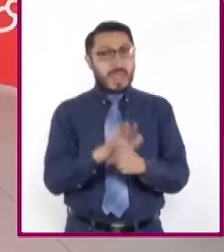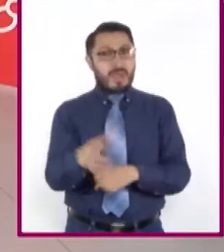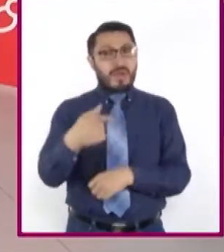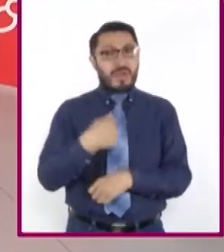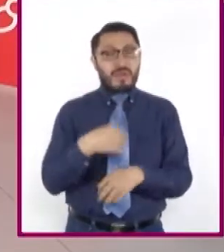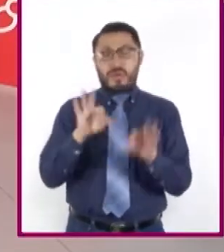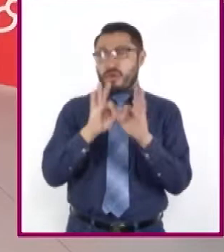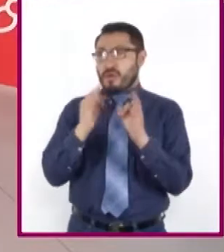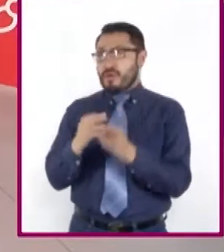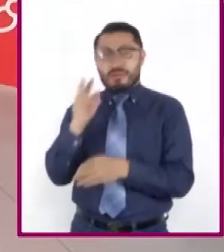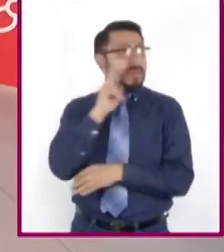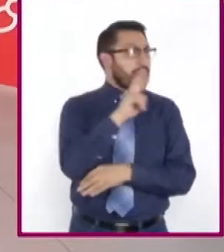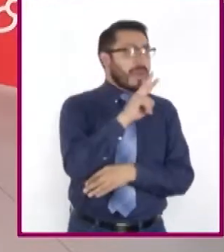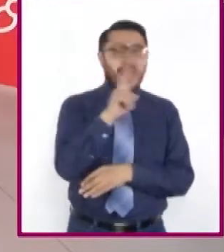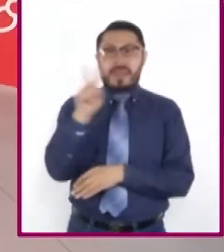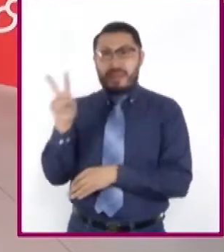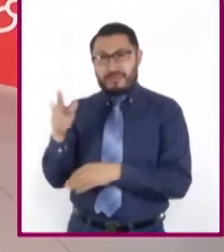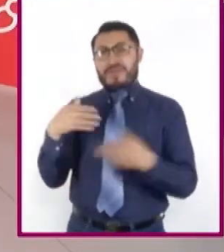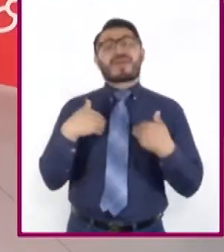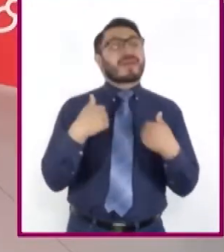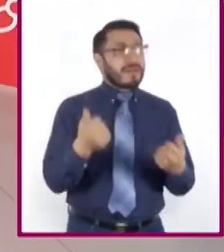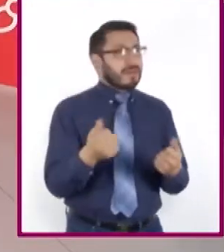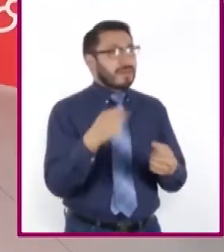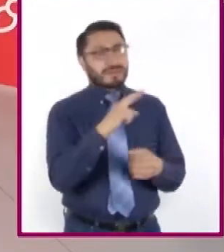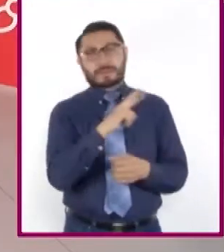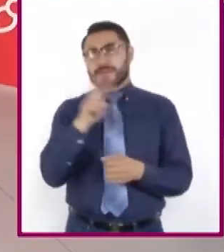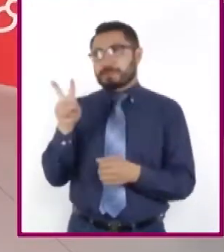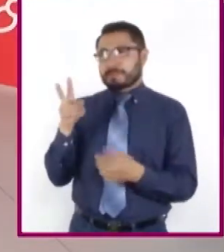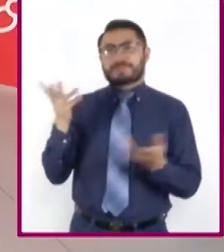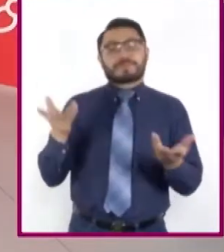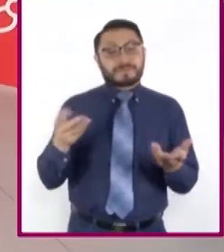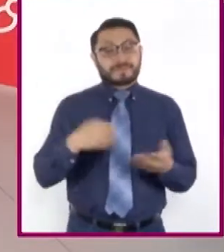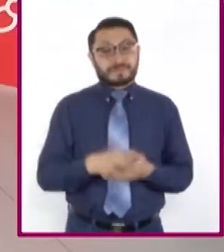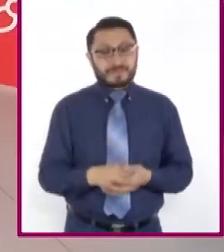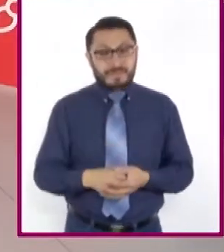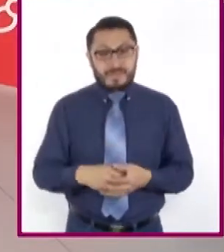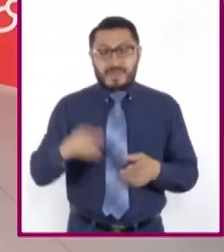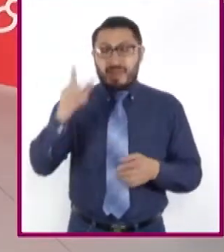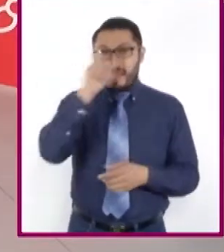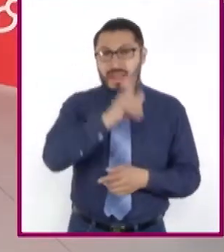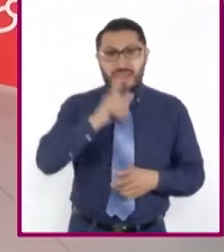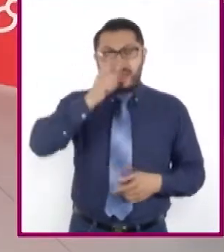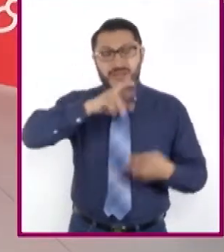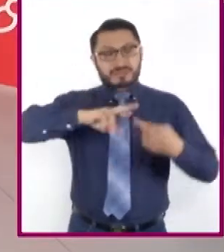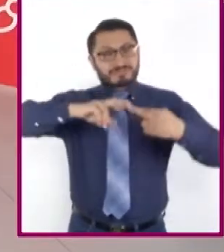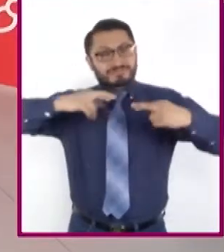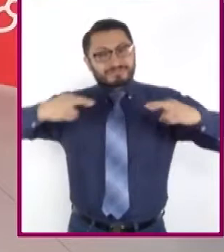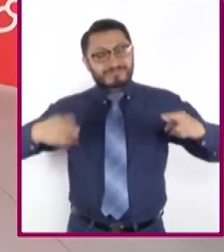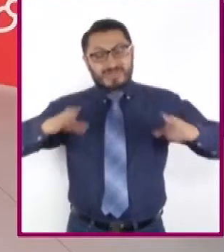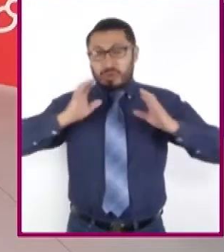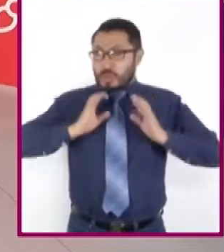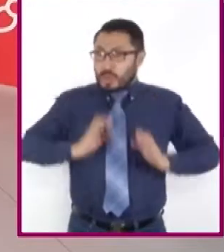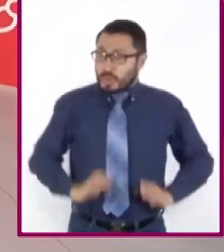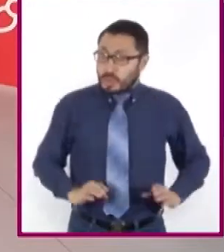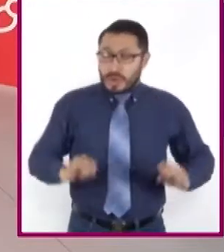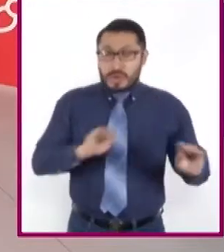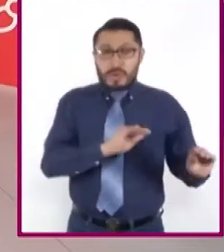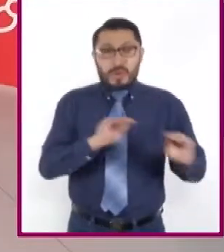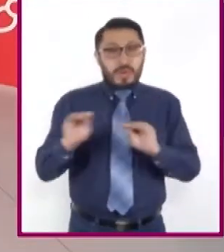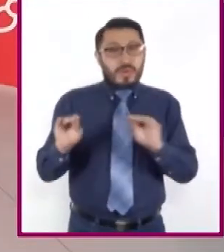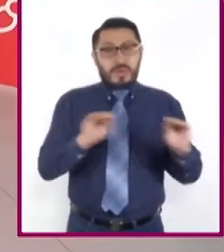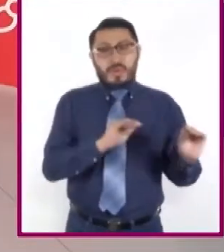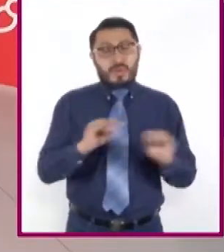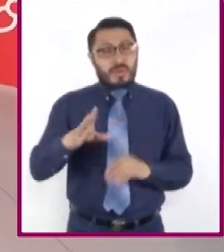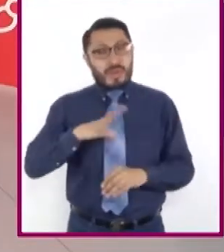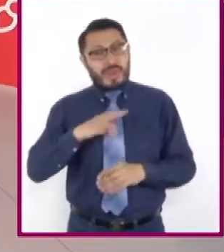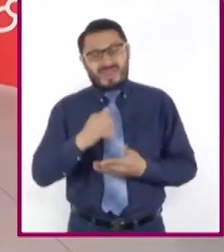otro y lo otro. Los lenguajes relacionados con el cuerpo y el movimiento permiten una dimensión